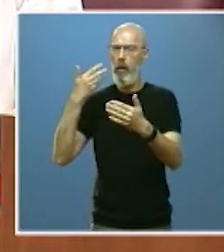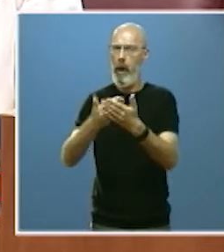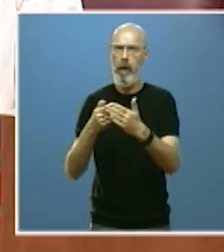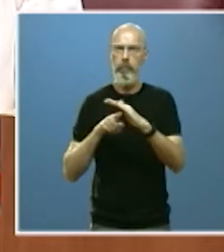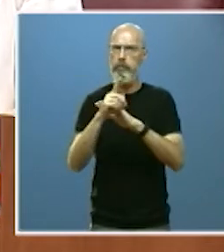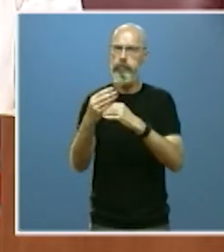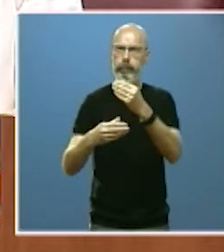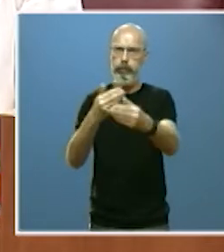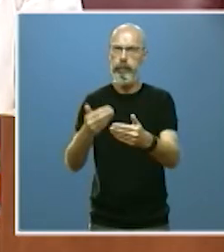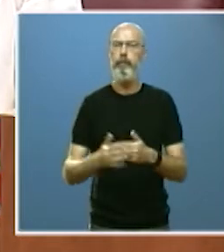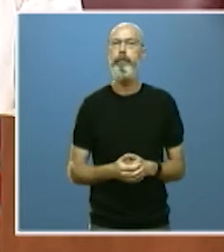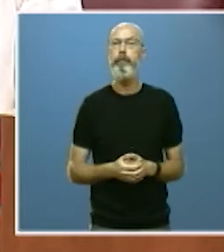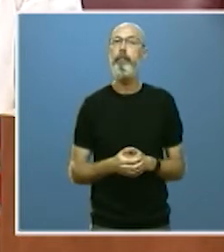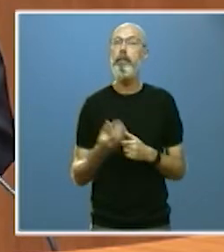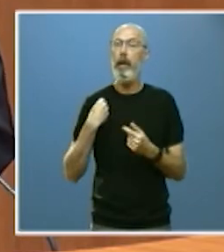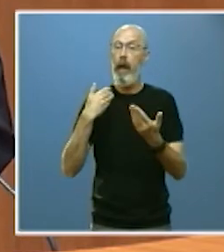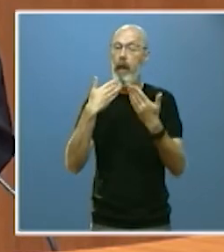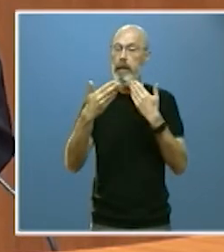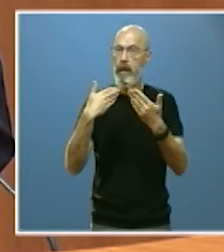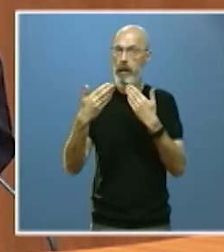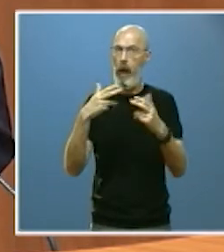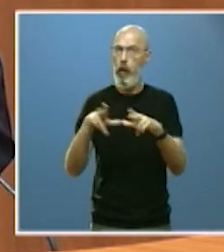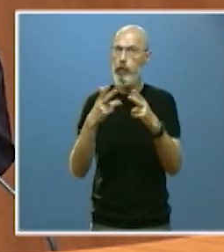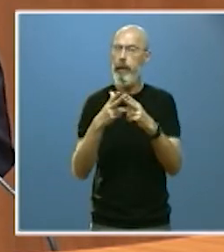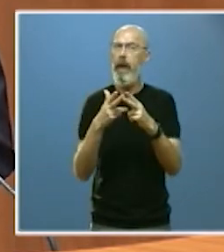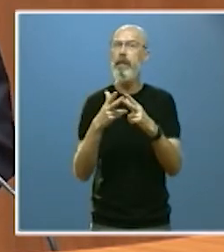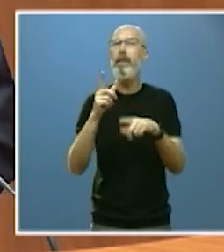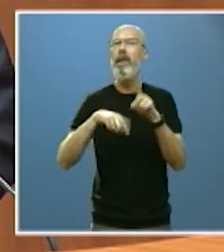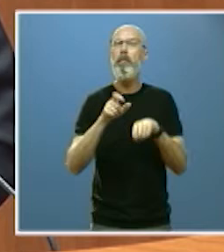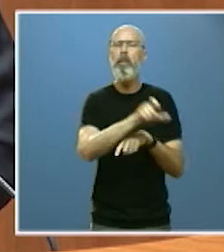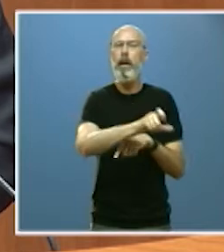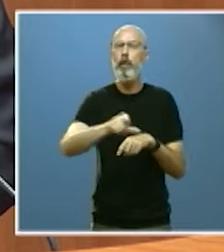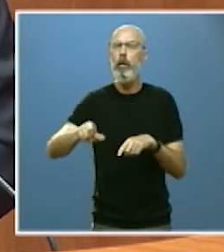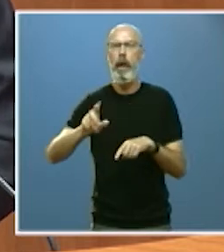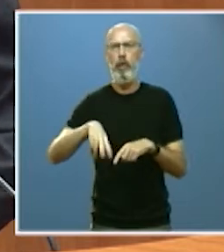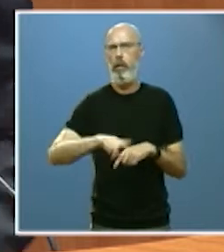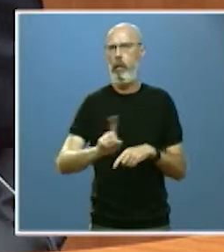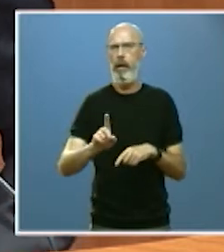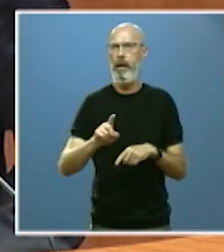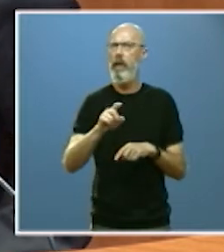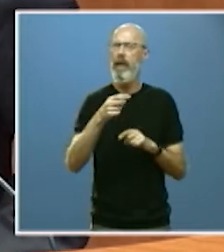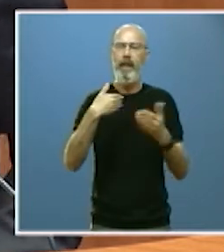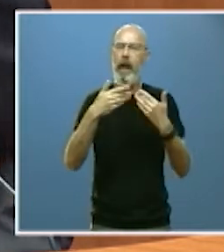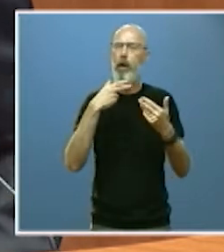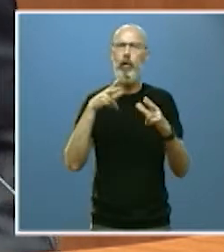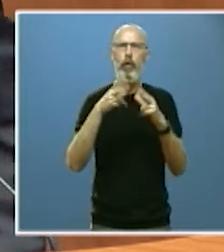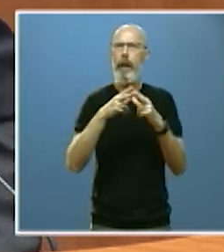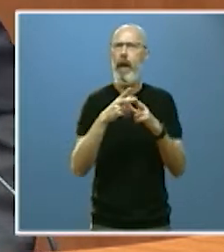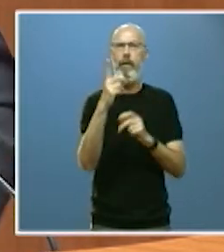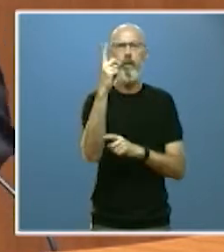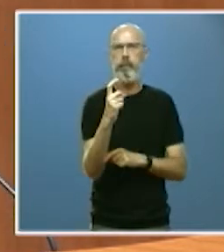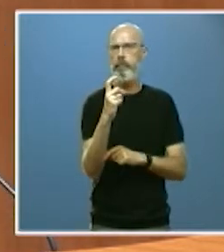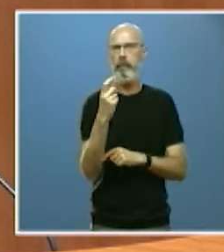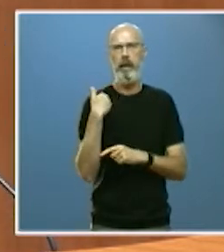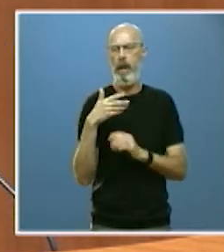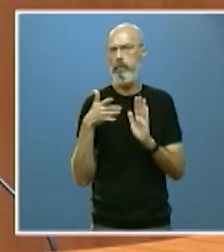El diálogo social no es cuestión de personas. Llegó para quedarse. Ha demostrado ser útil tanto en